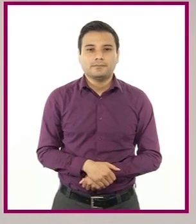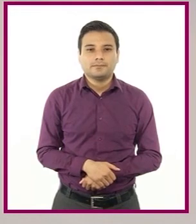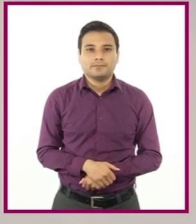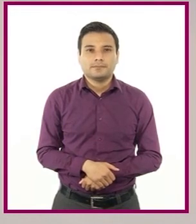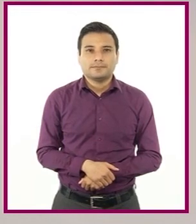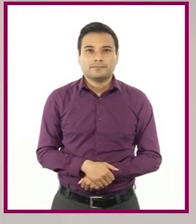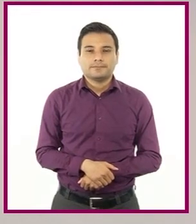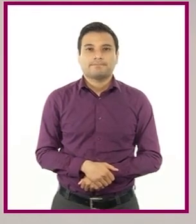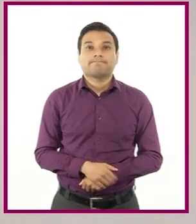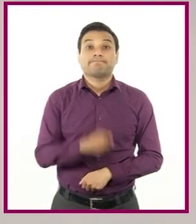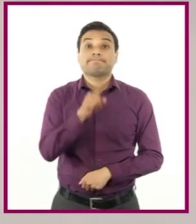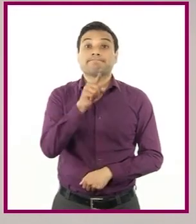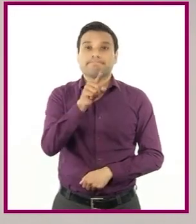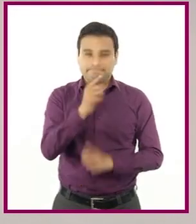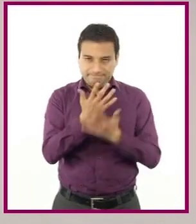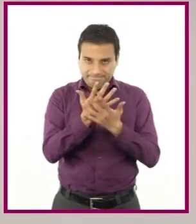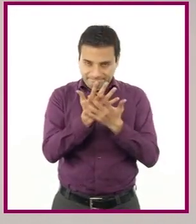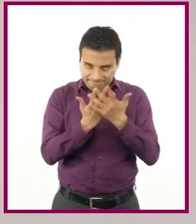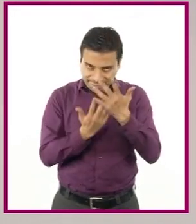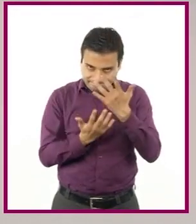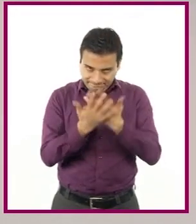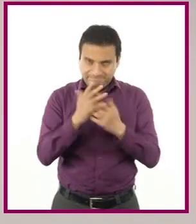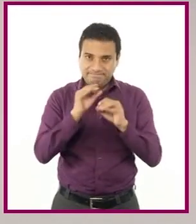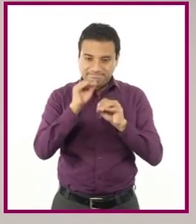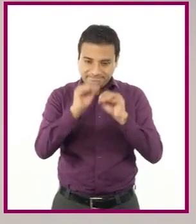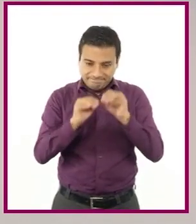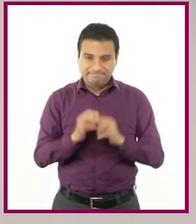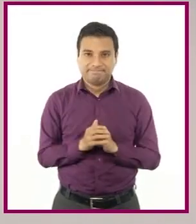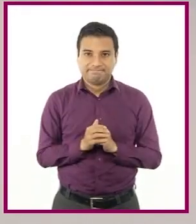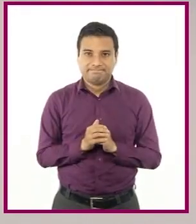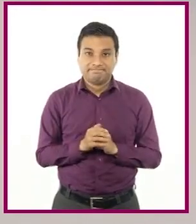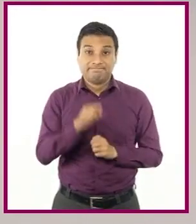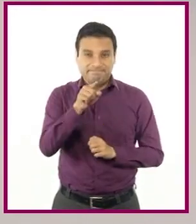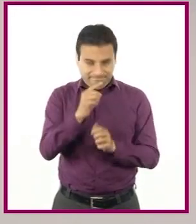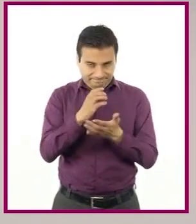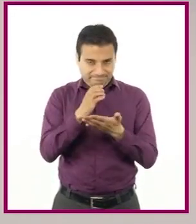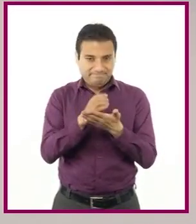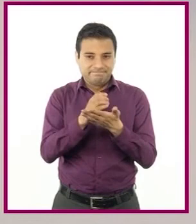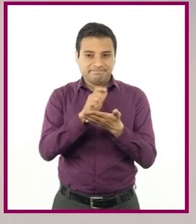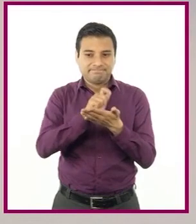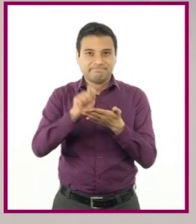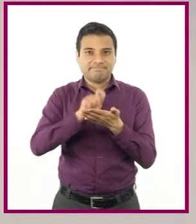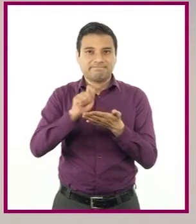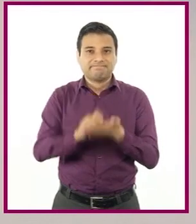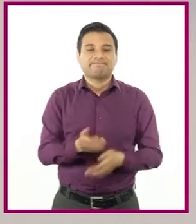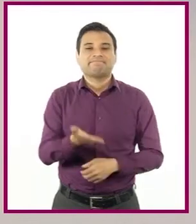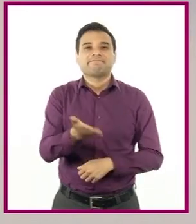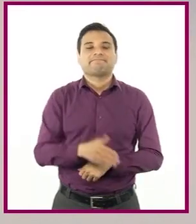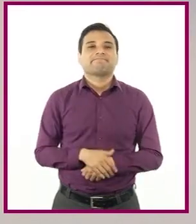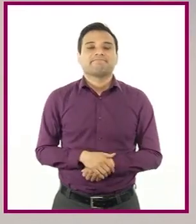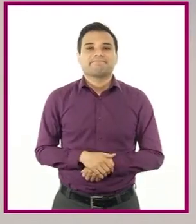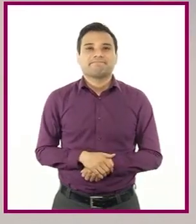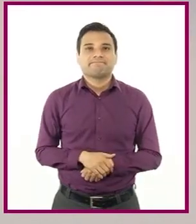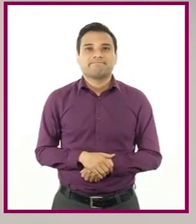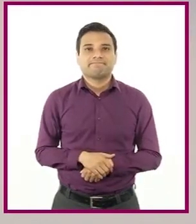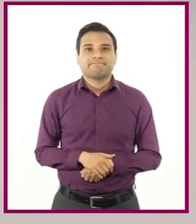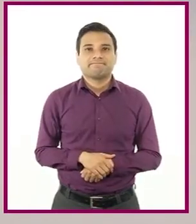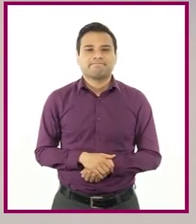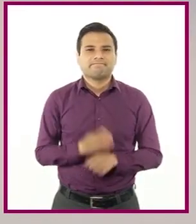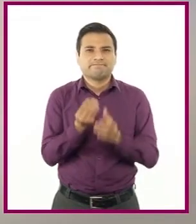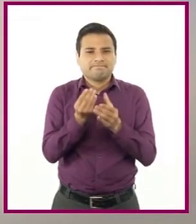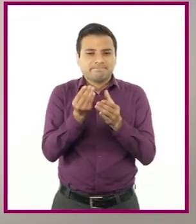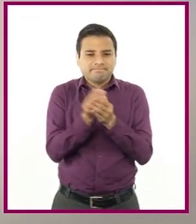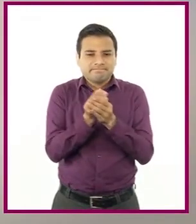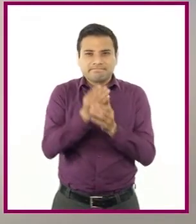¡Manos a la obra! Les invito a seguir con atención al reto y escribir en su cuaderno de apuntes. El aprendizaje esperado de esta